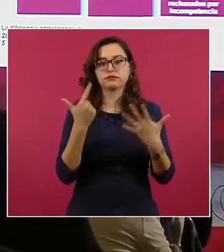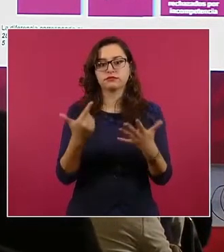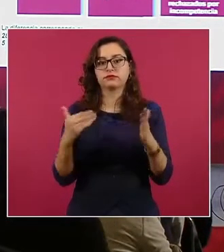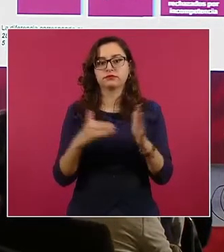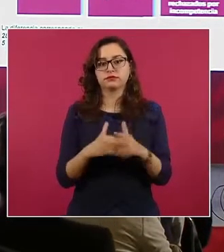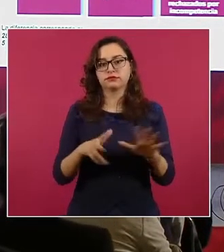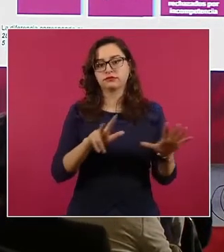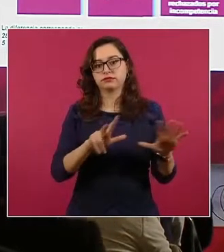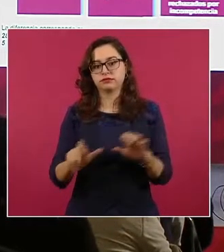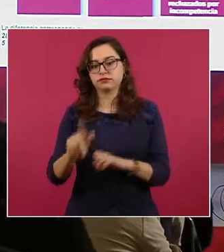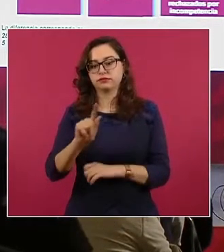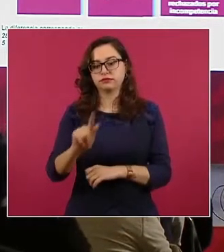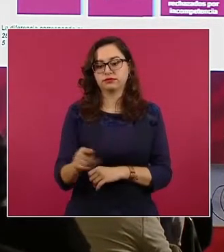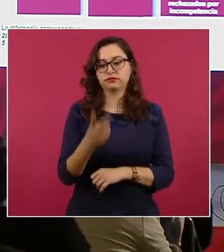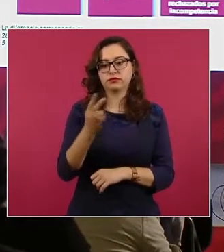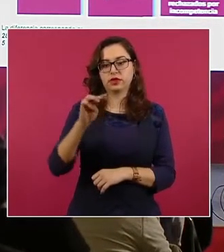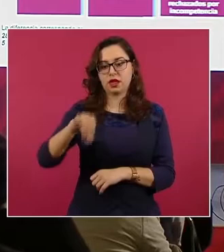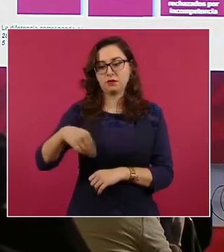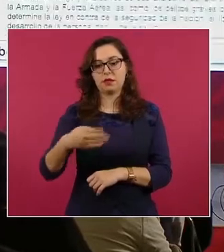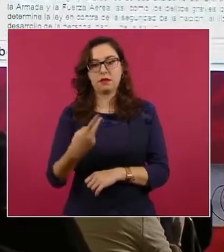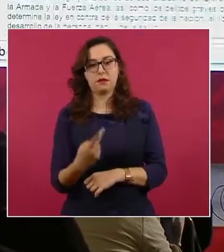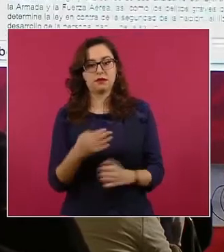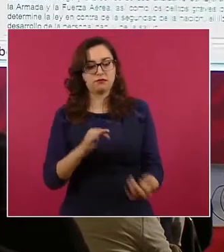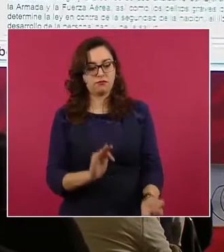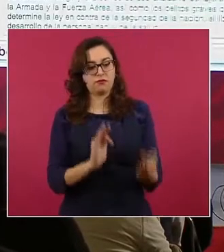872. Siguiente.